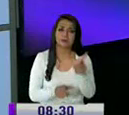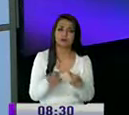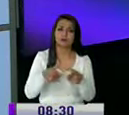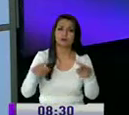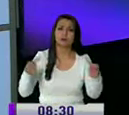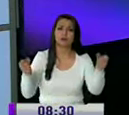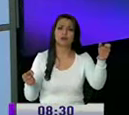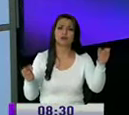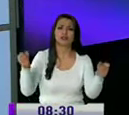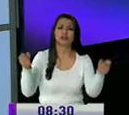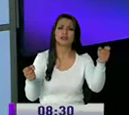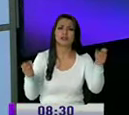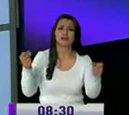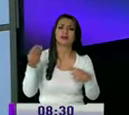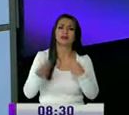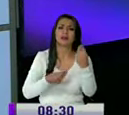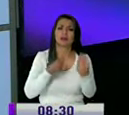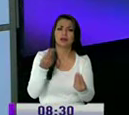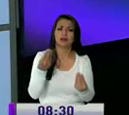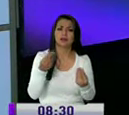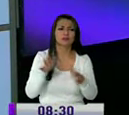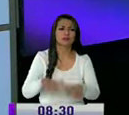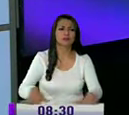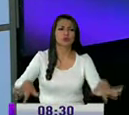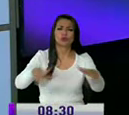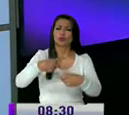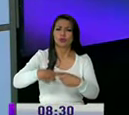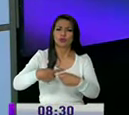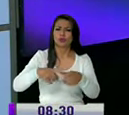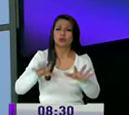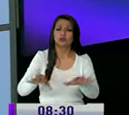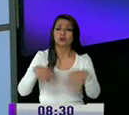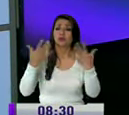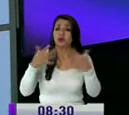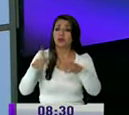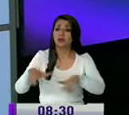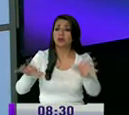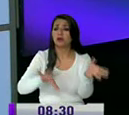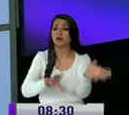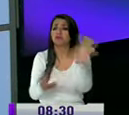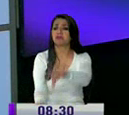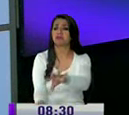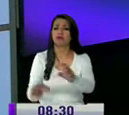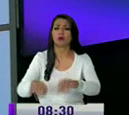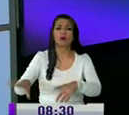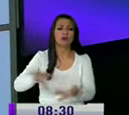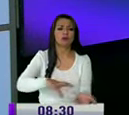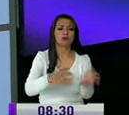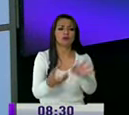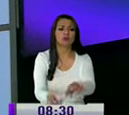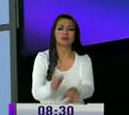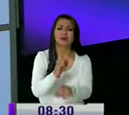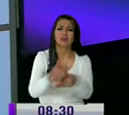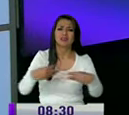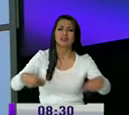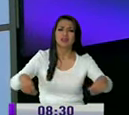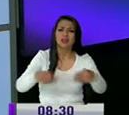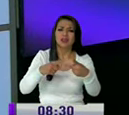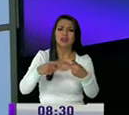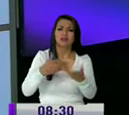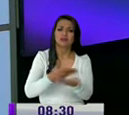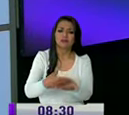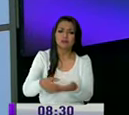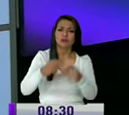volqueteros lo que hacen lo hacen a lo largo de la ciudad o sea van y botan la tierra donde les da la gana tierra escombros